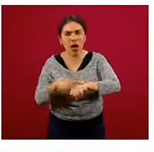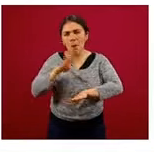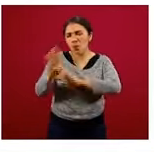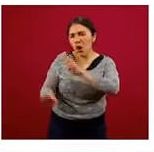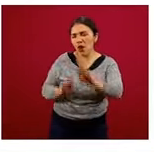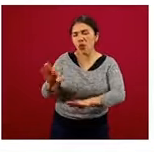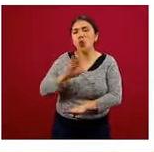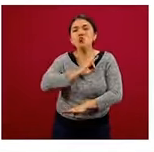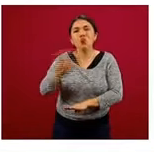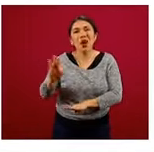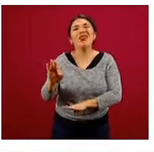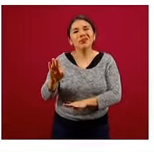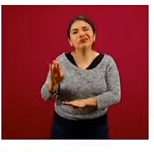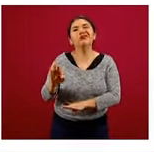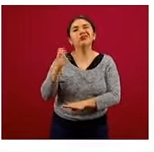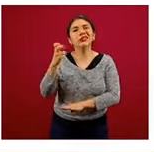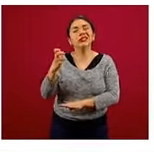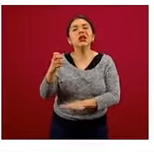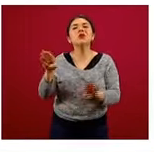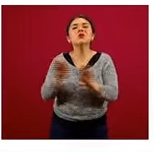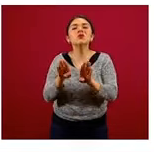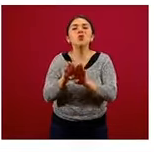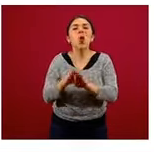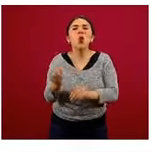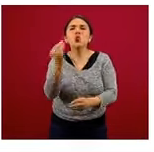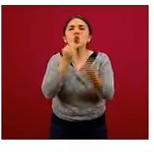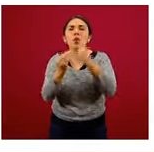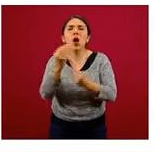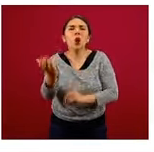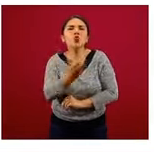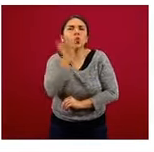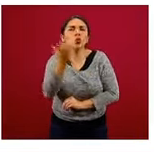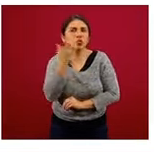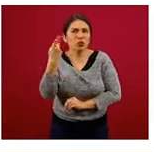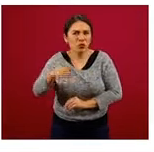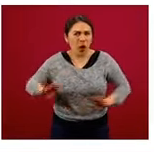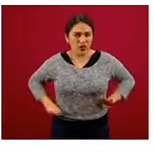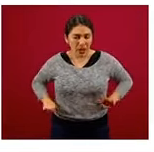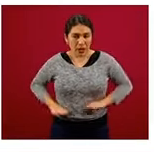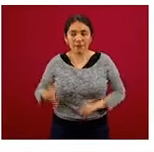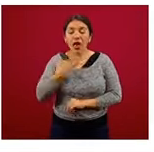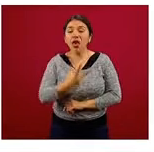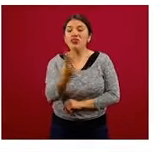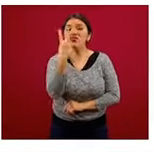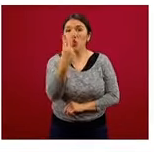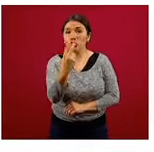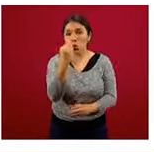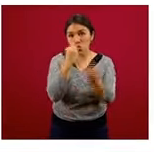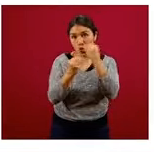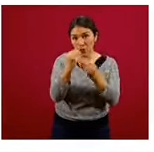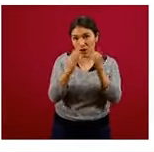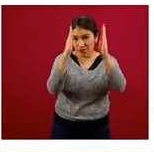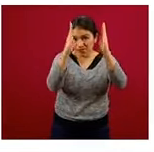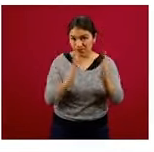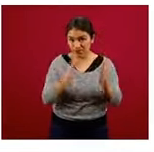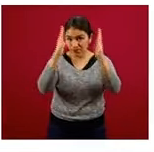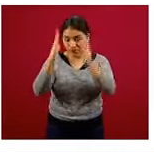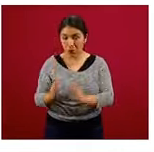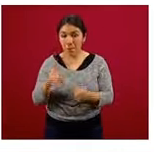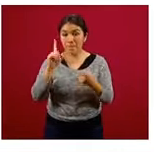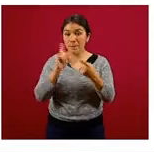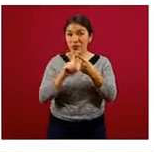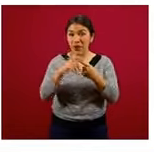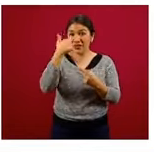muertes que pueden atribuirse a hábitos dietéticos. Y tenemos dos tipos de alimentos. Los